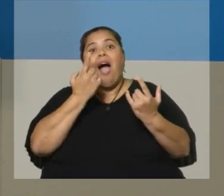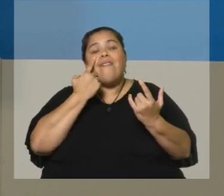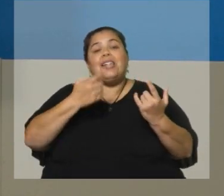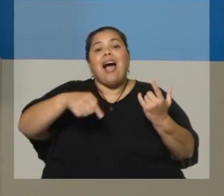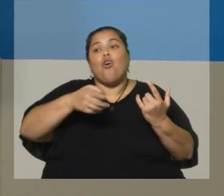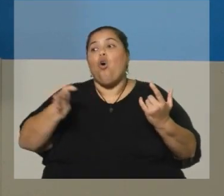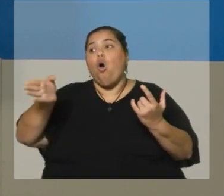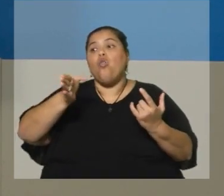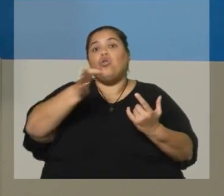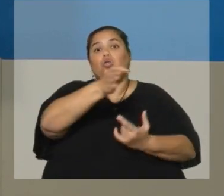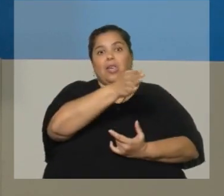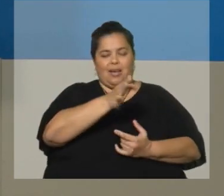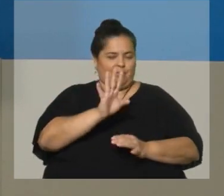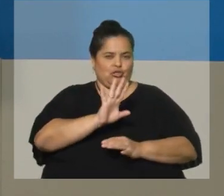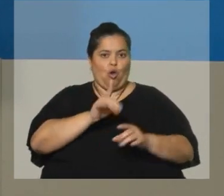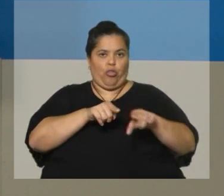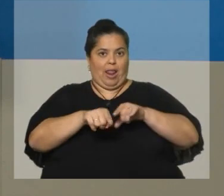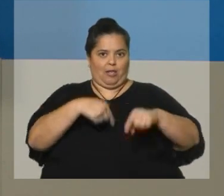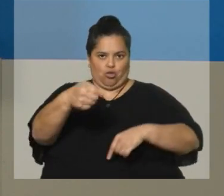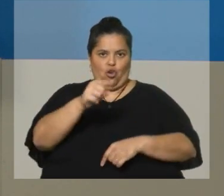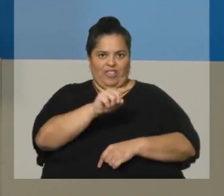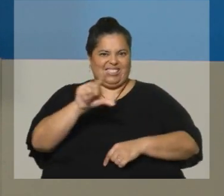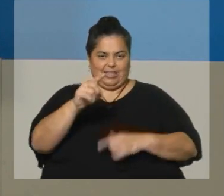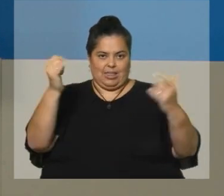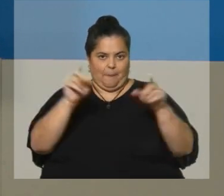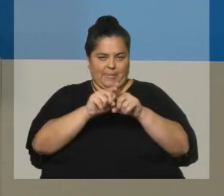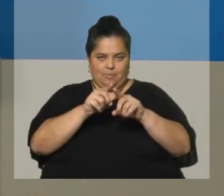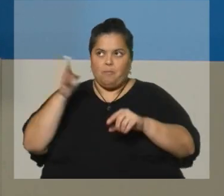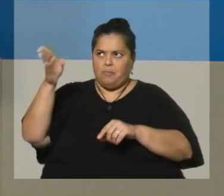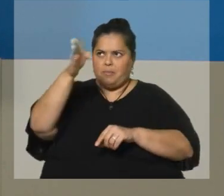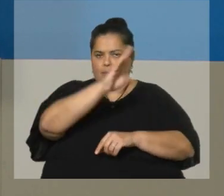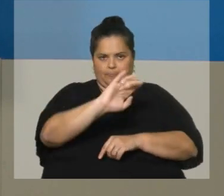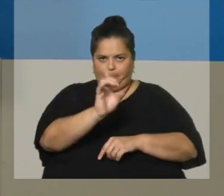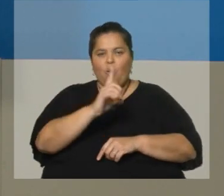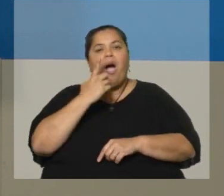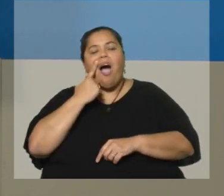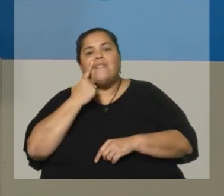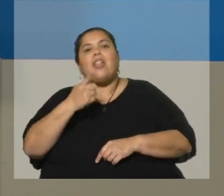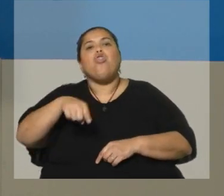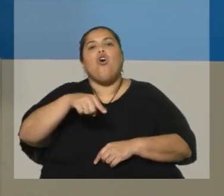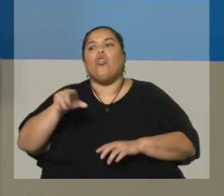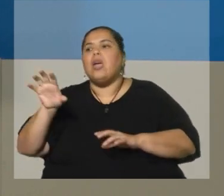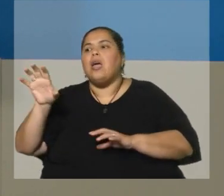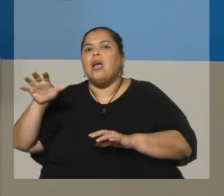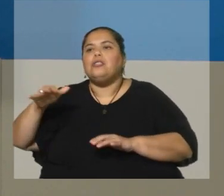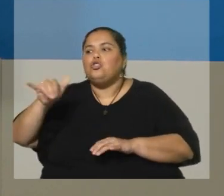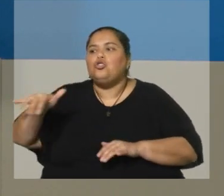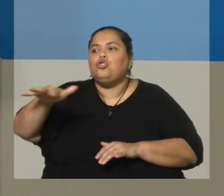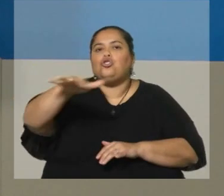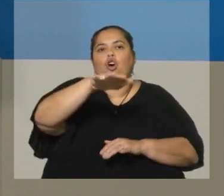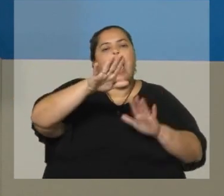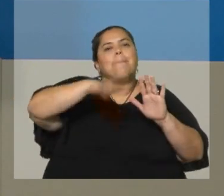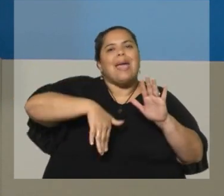ir los censistas. Porque no es lo mismo un lugar... Trabajar en la distribución de ellos, digamos. Para ver la distribución de los lugares que no han sido censados. Pero